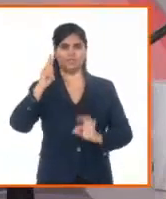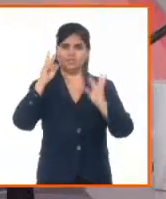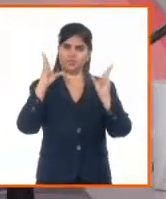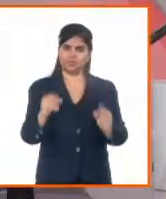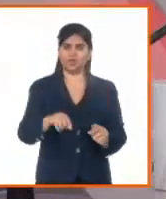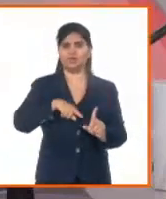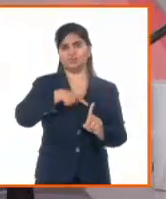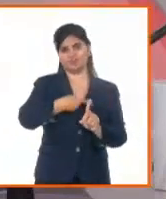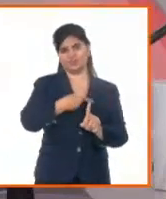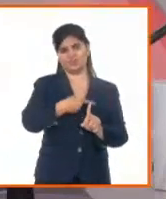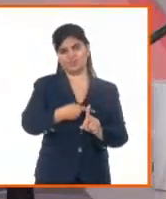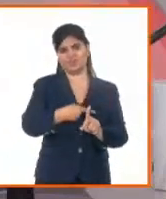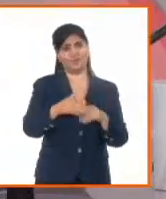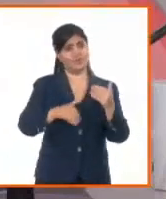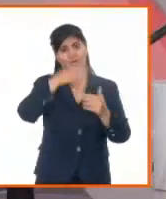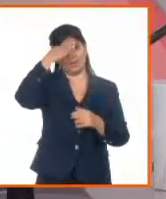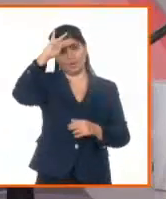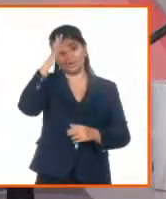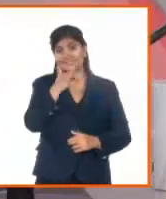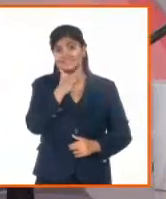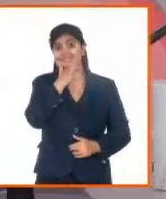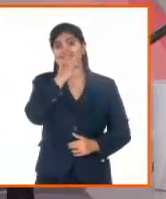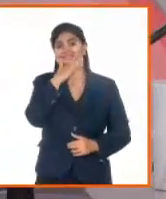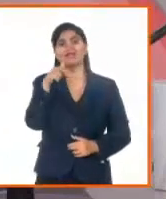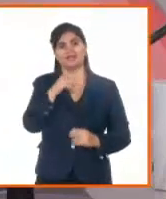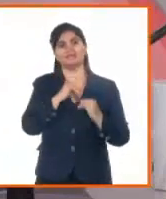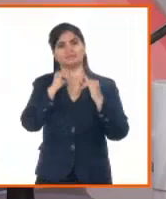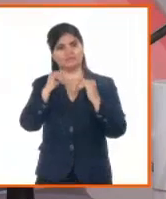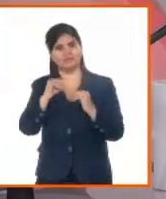aún en medio de las condiciones difíciles en las que el país hoy se desenvuelve.